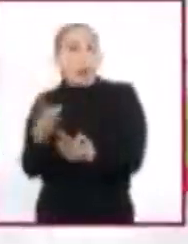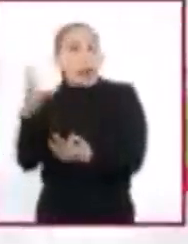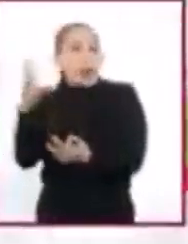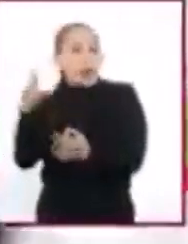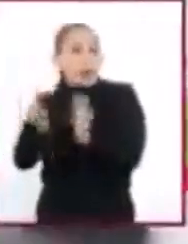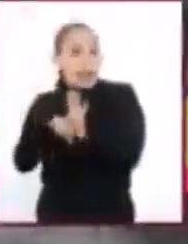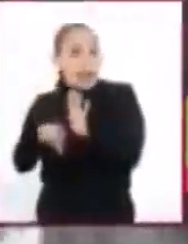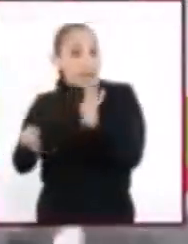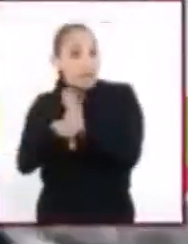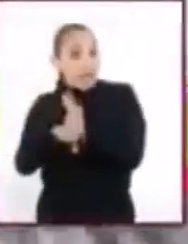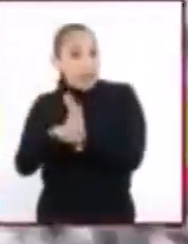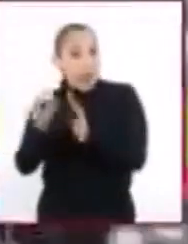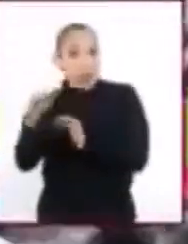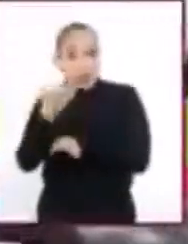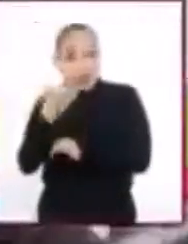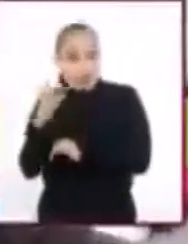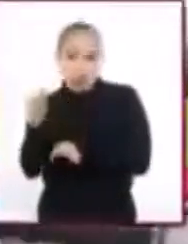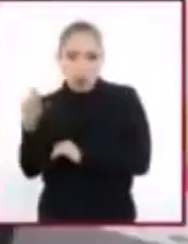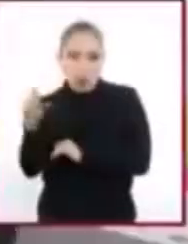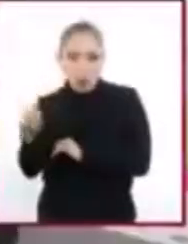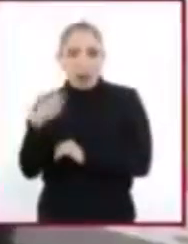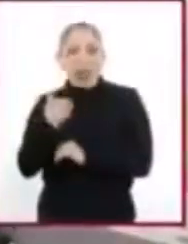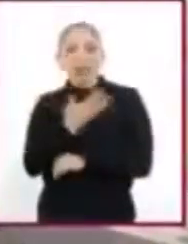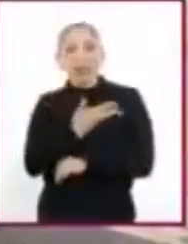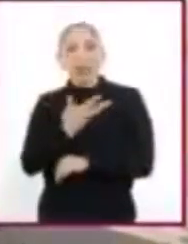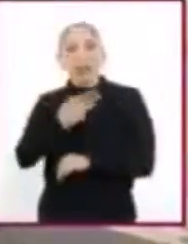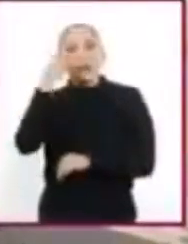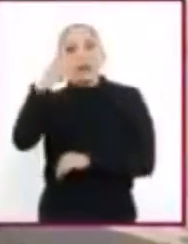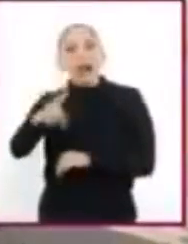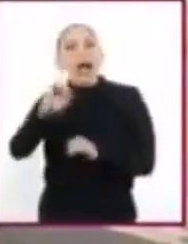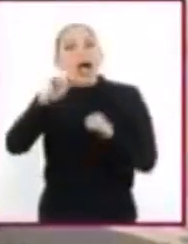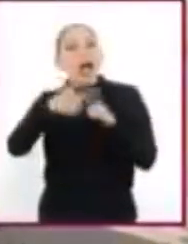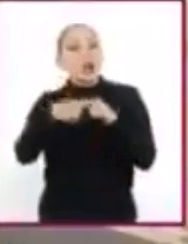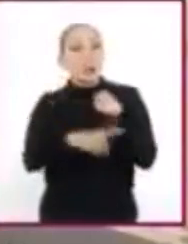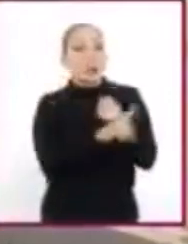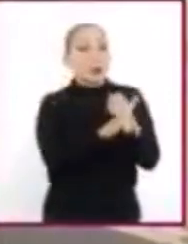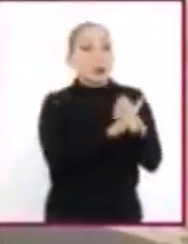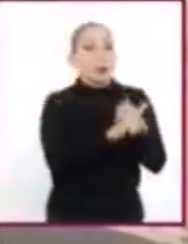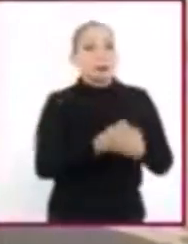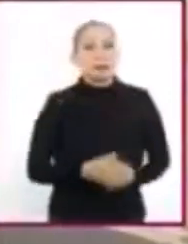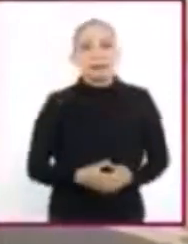positivas ni constructivas que tenemos para responder a un conflicto.